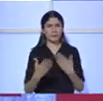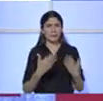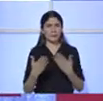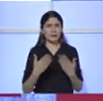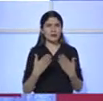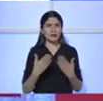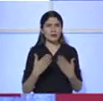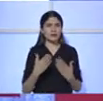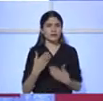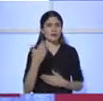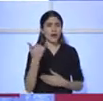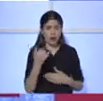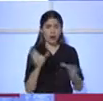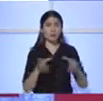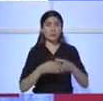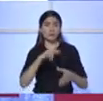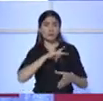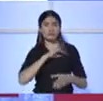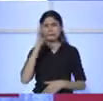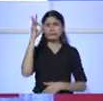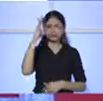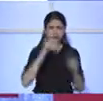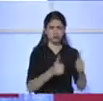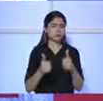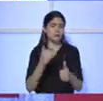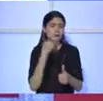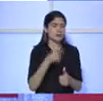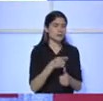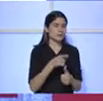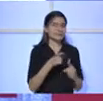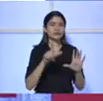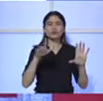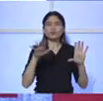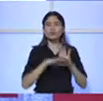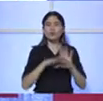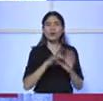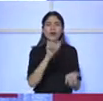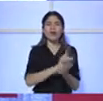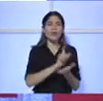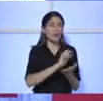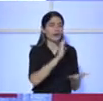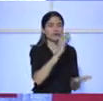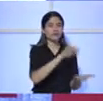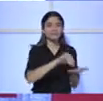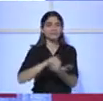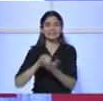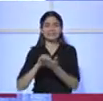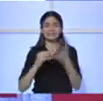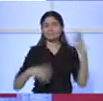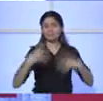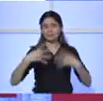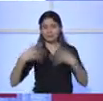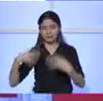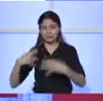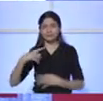un material de calidad humana buenísimo, pero que no estaba bien explotado. Entonces, lo que hicimos fue organizar a la institución de